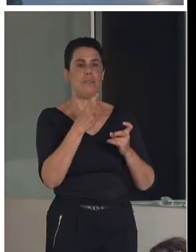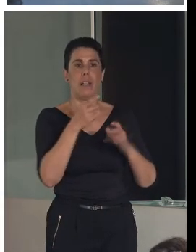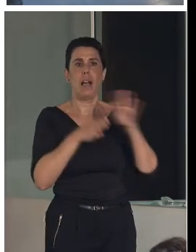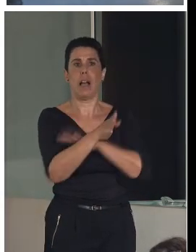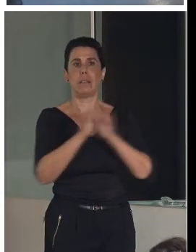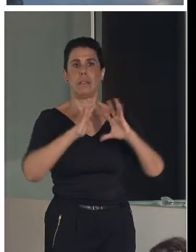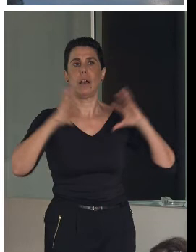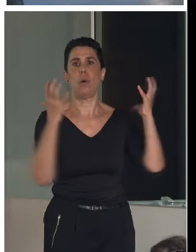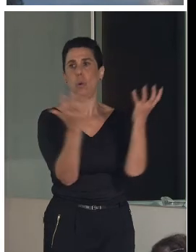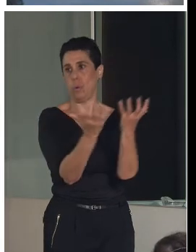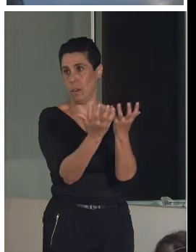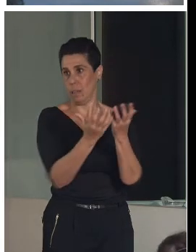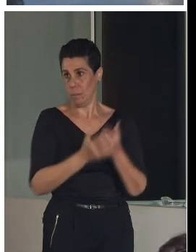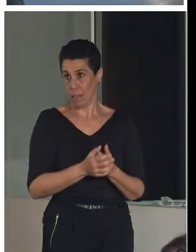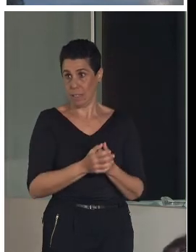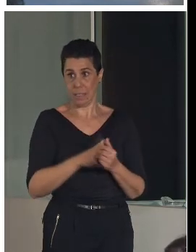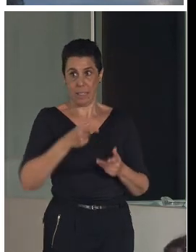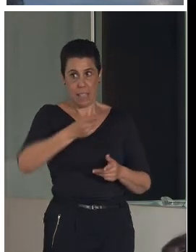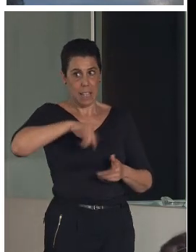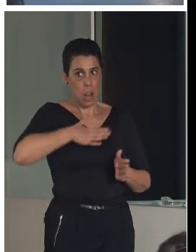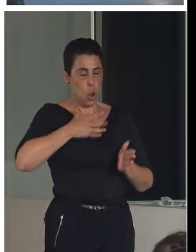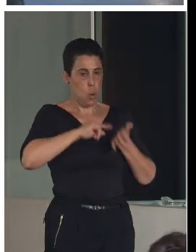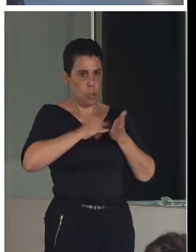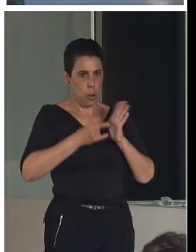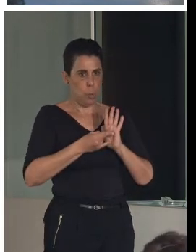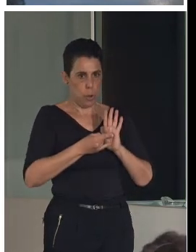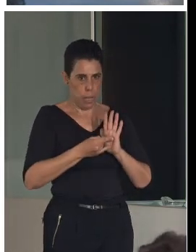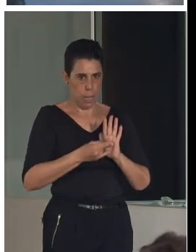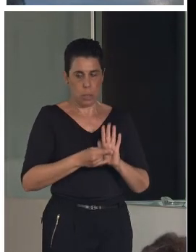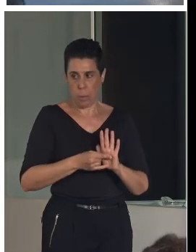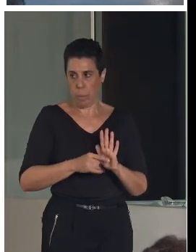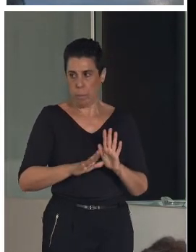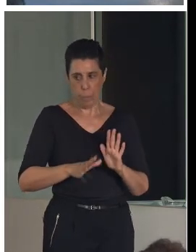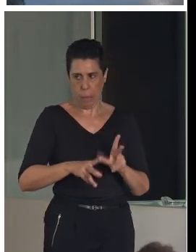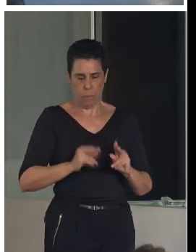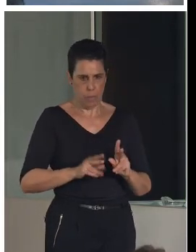Nuestro proyecto, sobre todo por ir… no sé cómo voy de tiempo, por ir terminando,